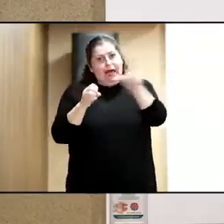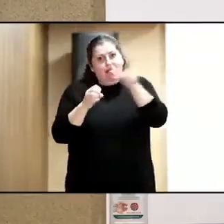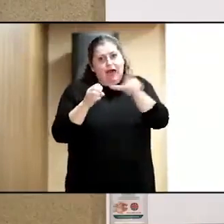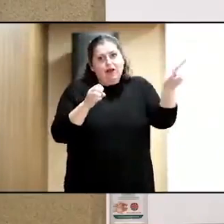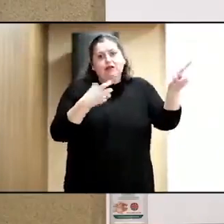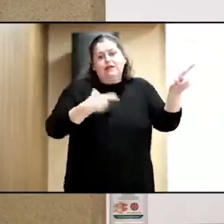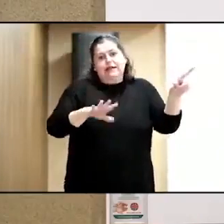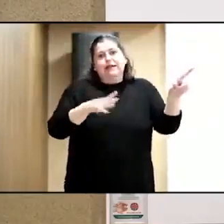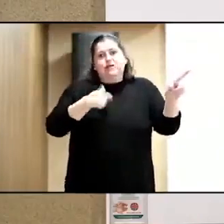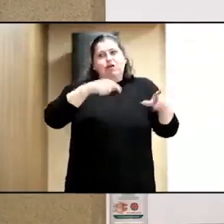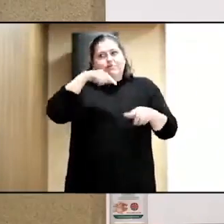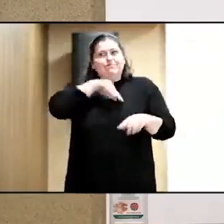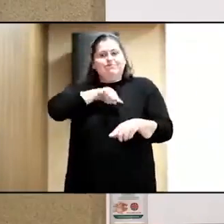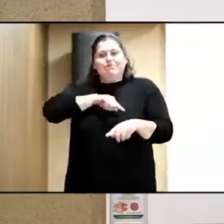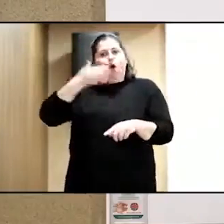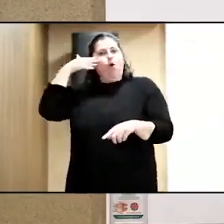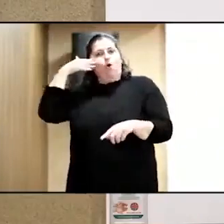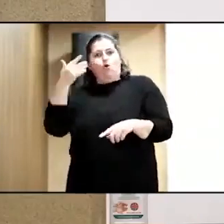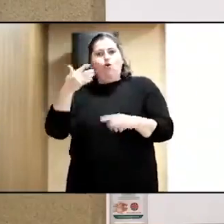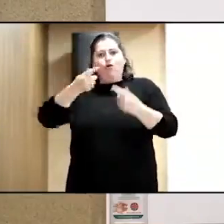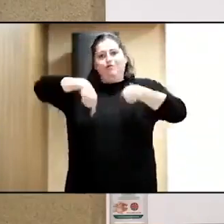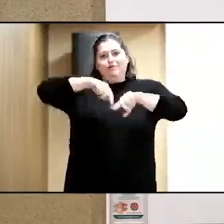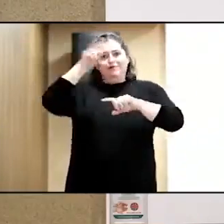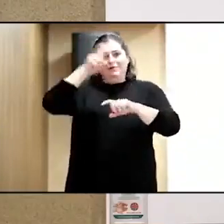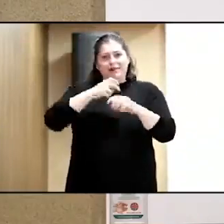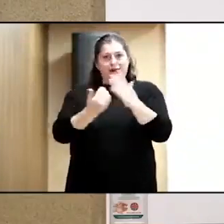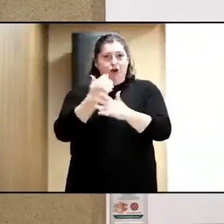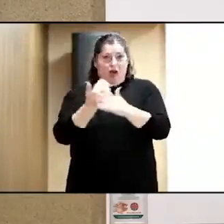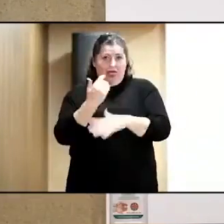y satisfacción el tenerlos con nosotros en esta jornada.